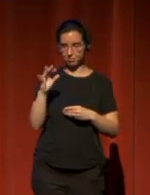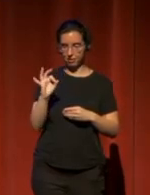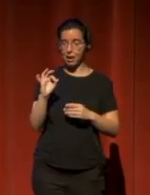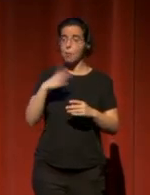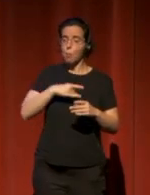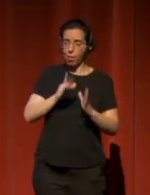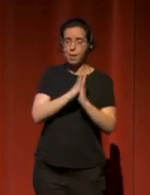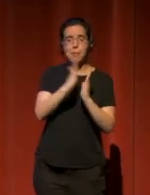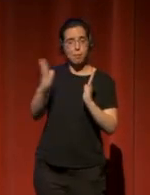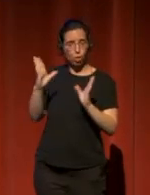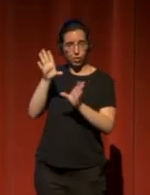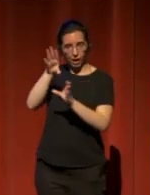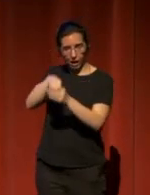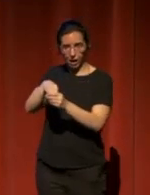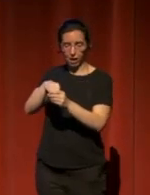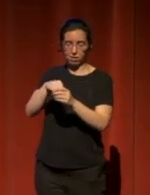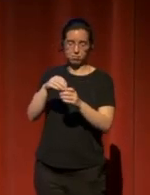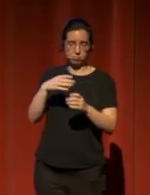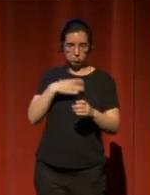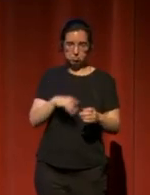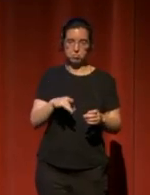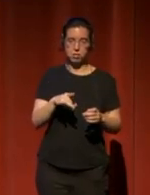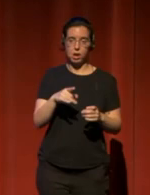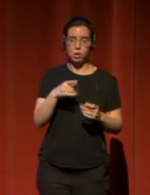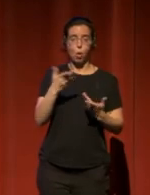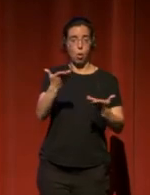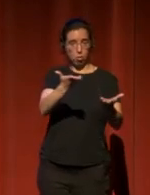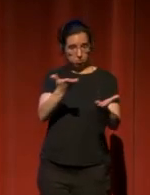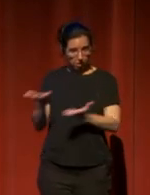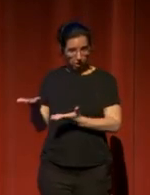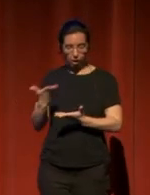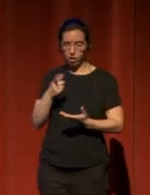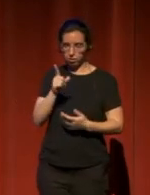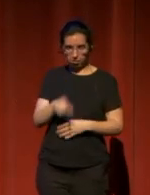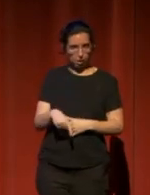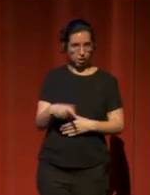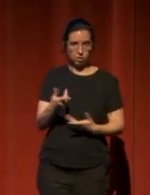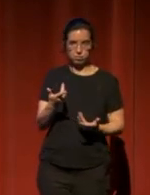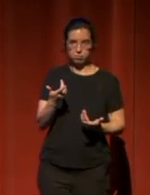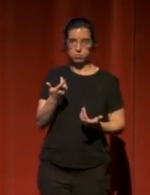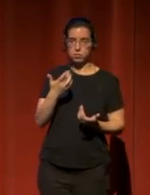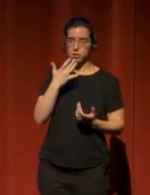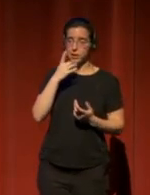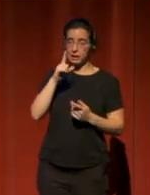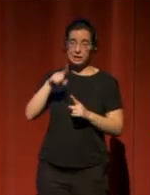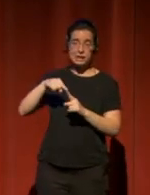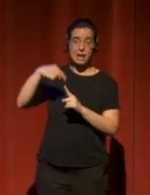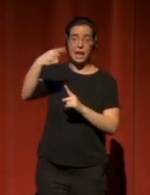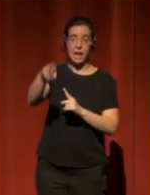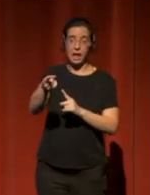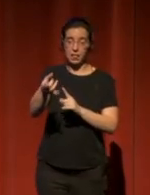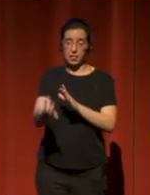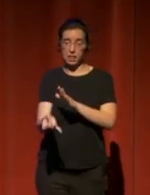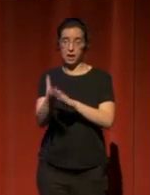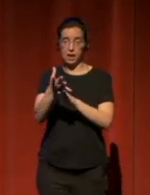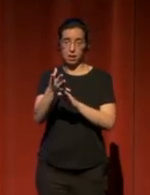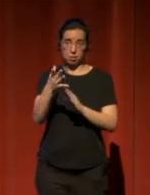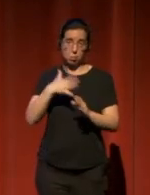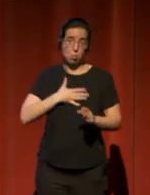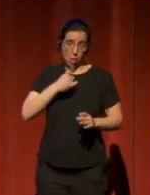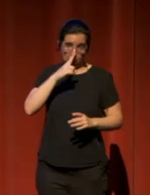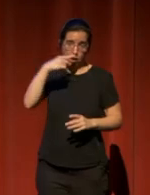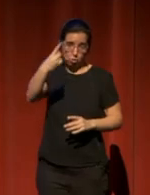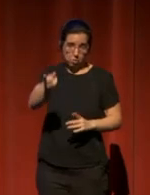bibliotecas, de cualquier tipo. Entonces, bueno, os invito también, os invitamos a que cuando salga la siguiente, que puede que sea el año que viene,